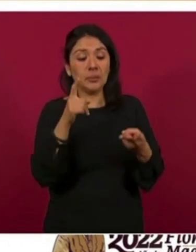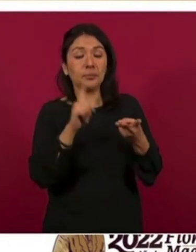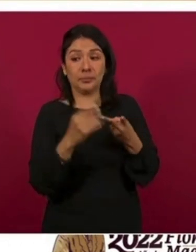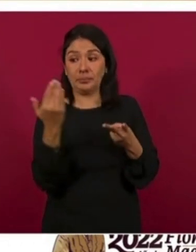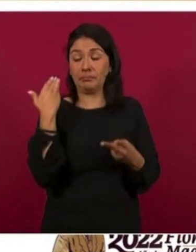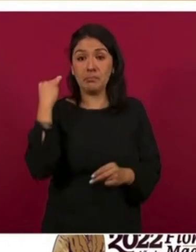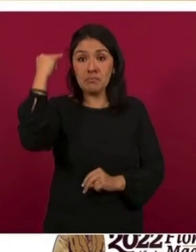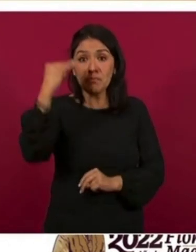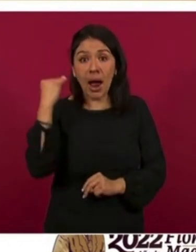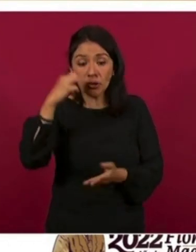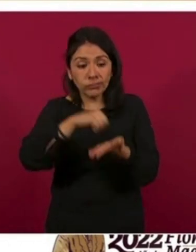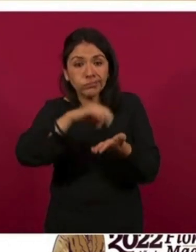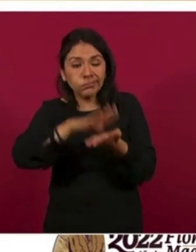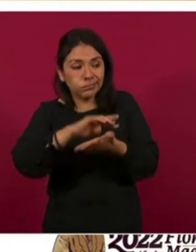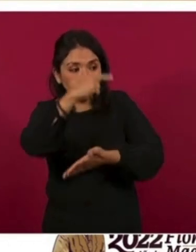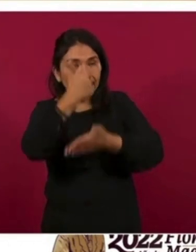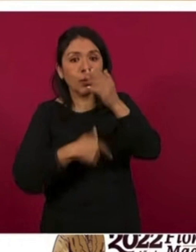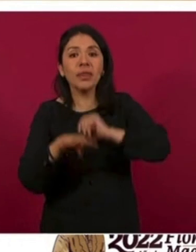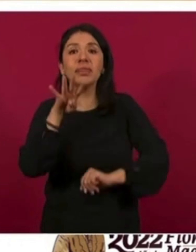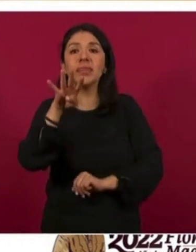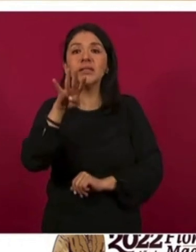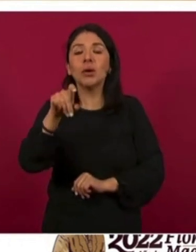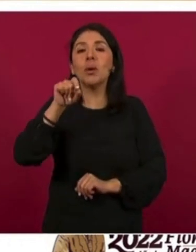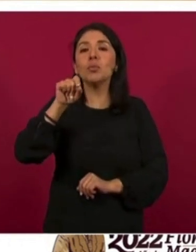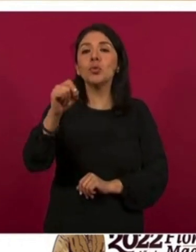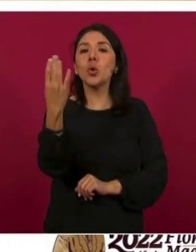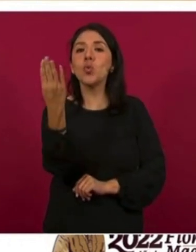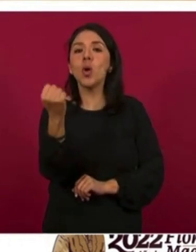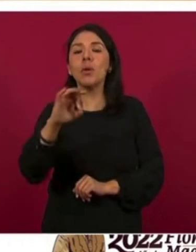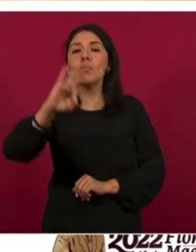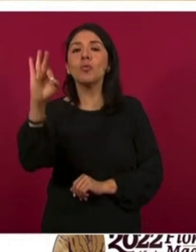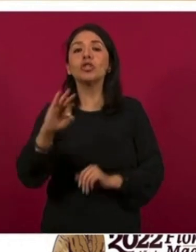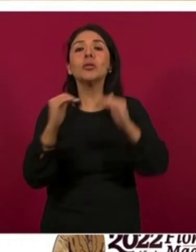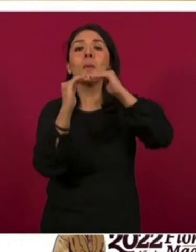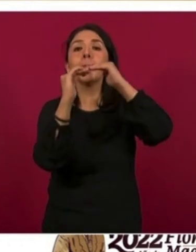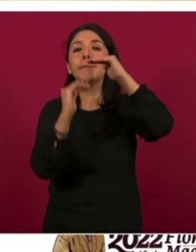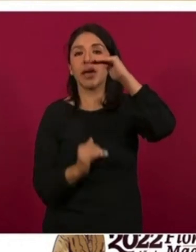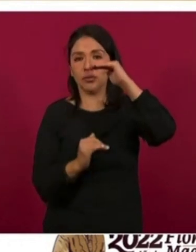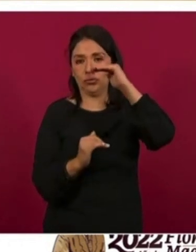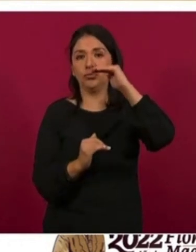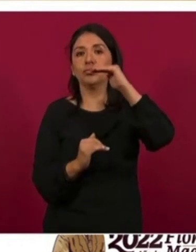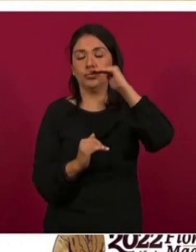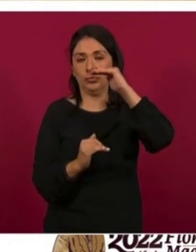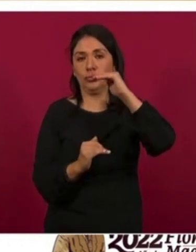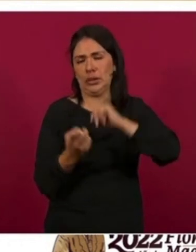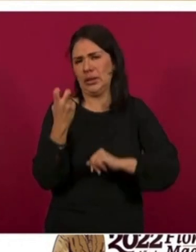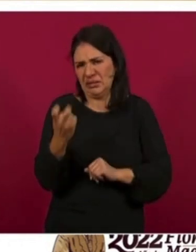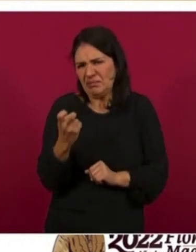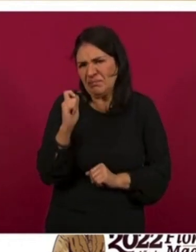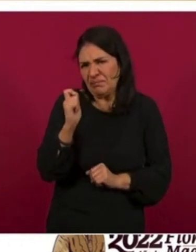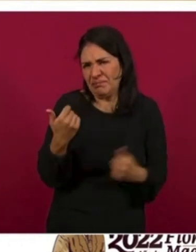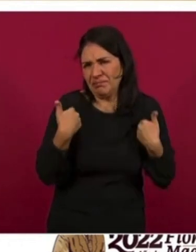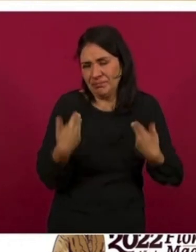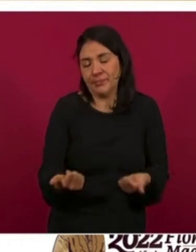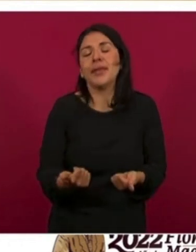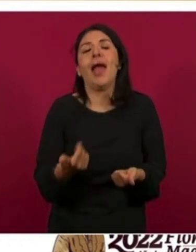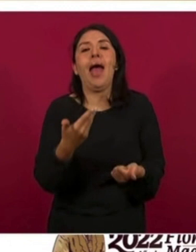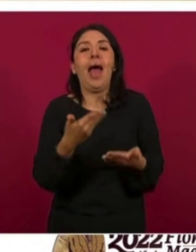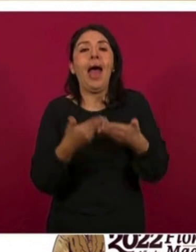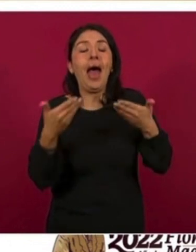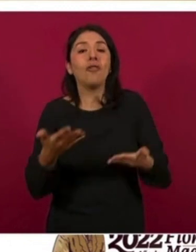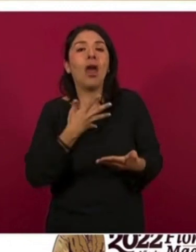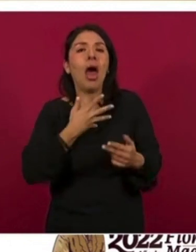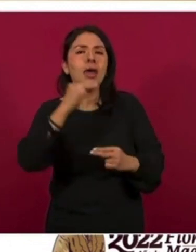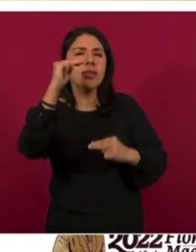registraron 19.9 por ciento menos. Esto quiere decir que estamos en